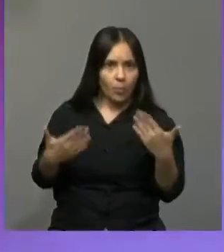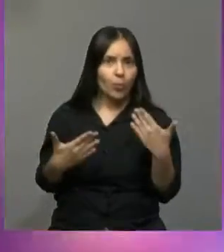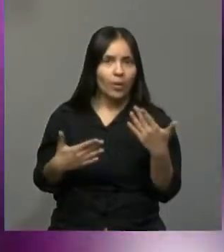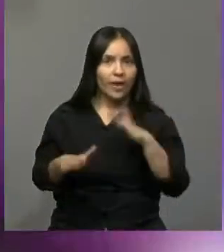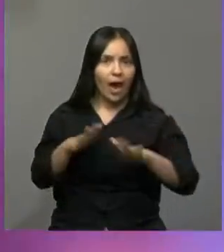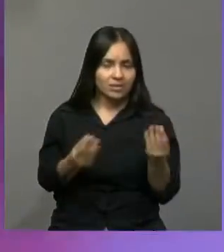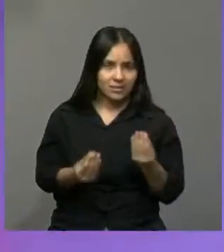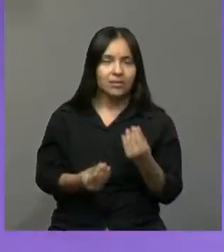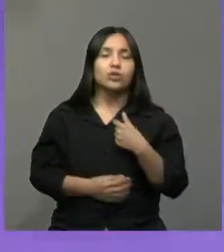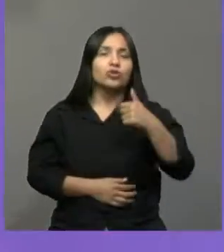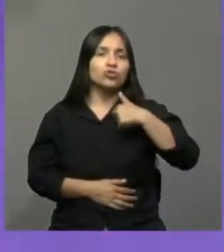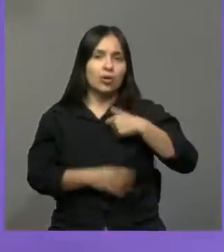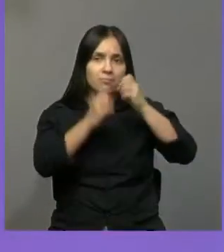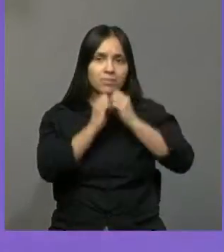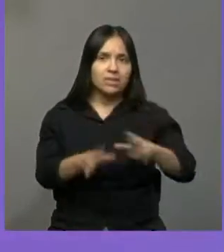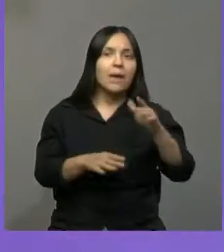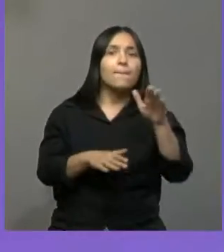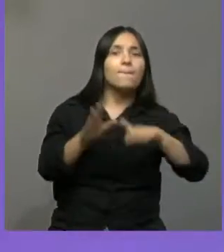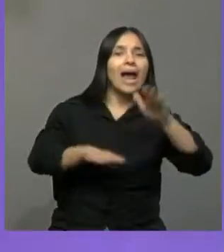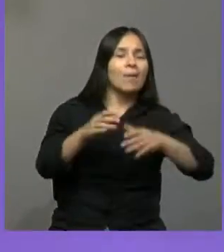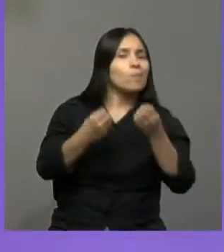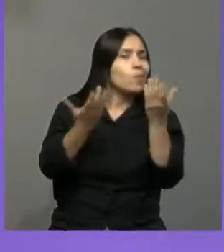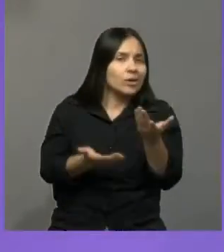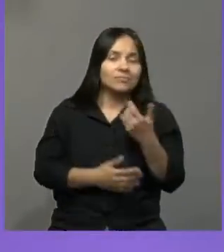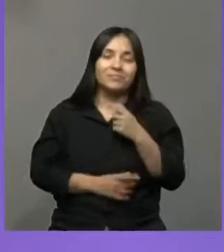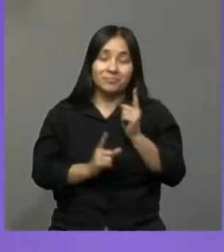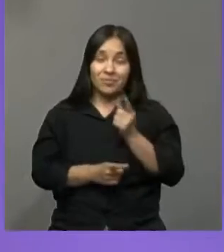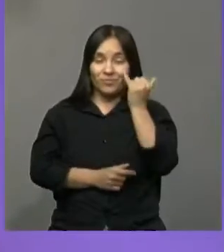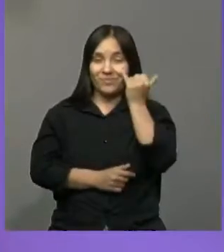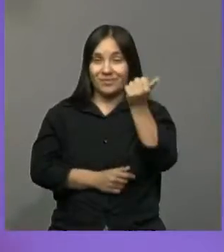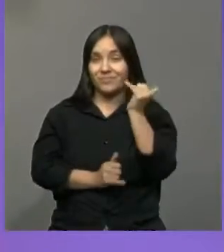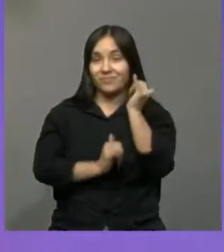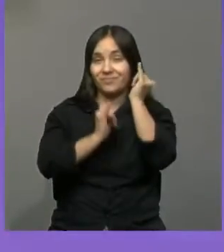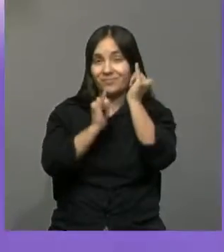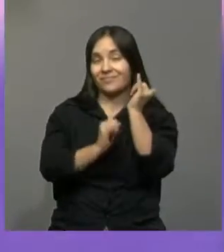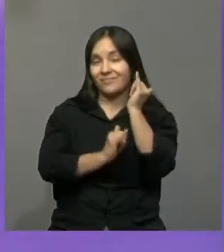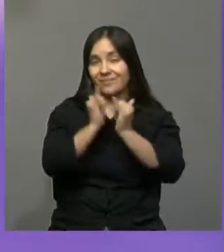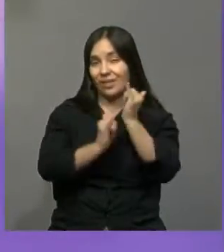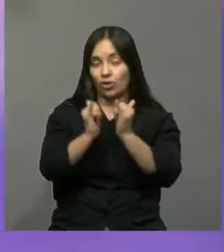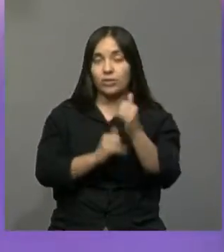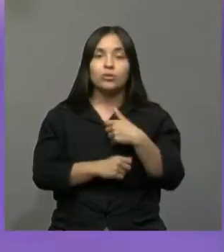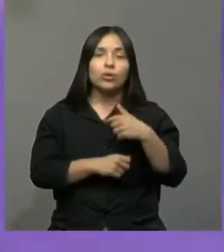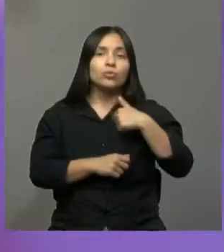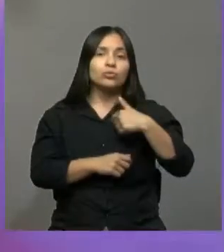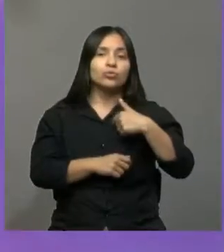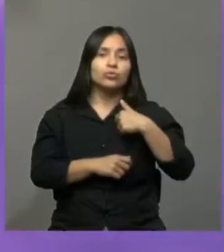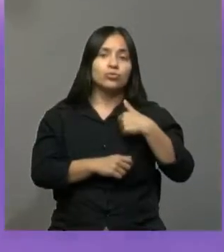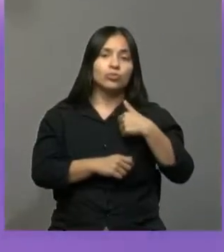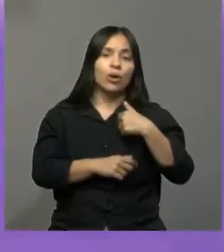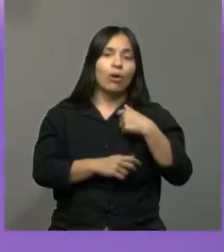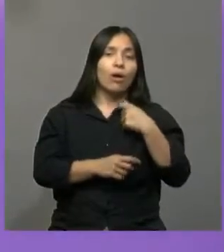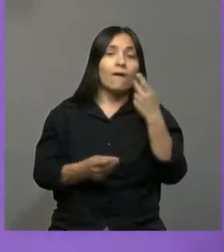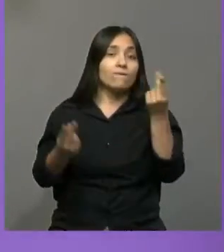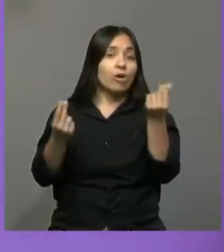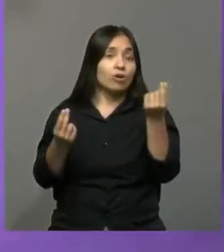realidad, yo empecé con el Malambo porque, viste, te dije que estamos... Mirámos, yo estuve bailando